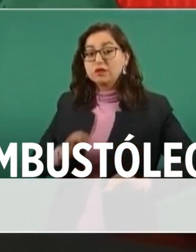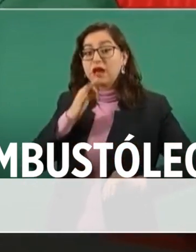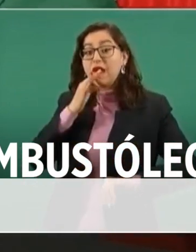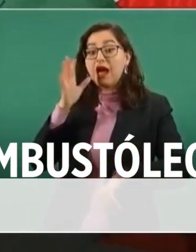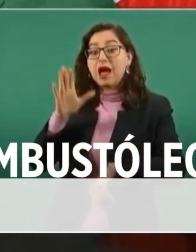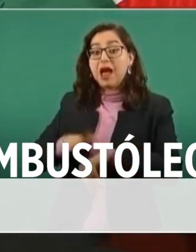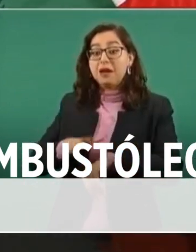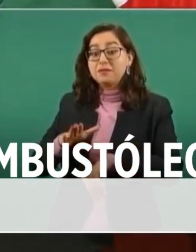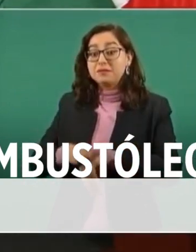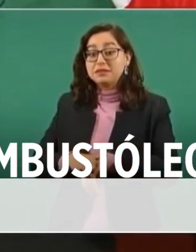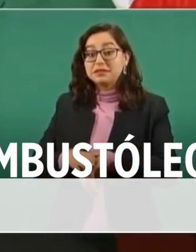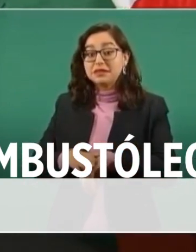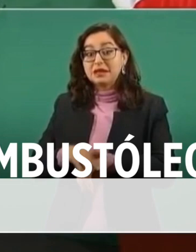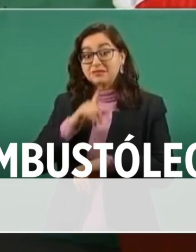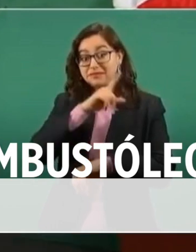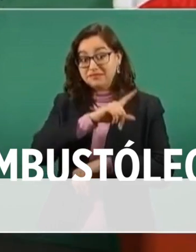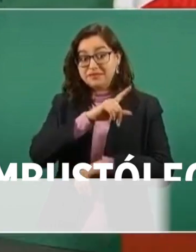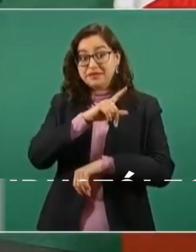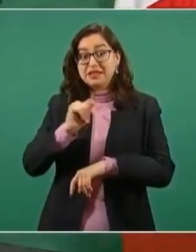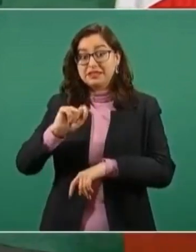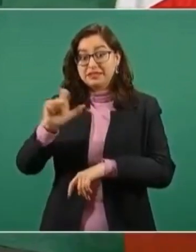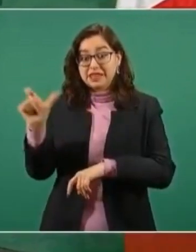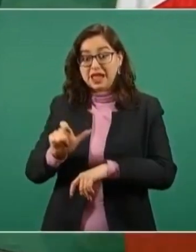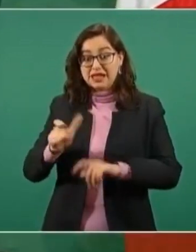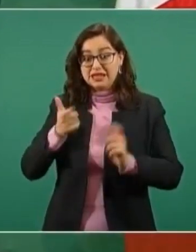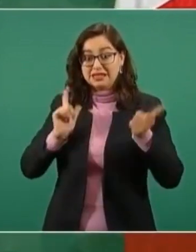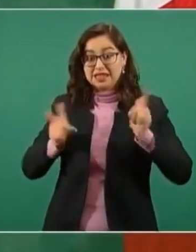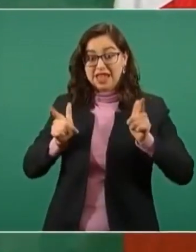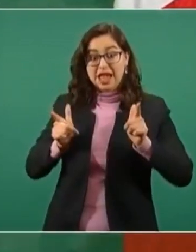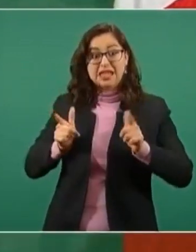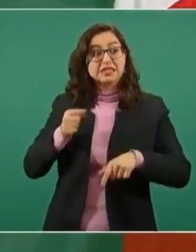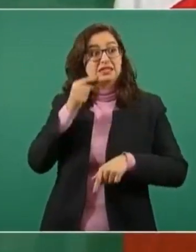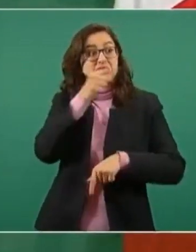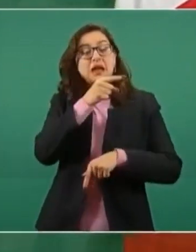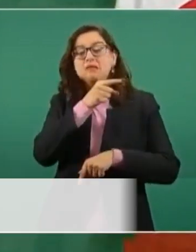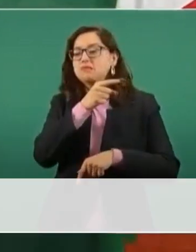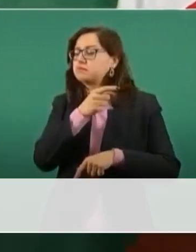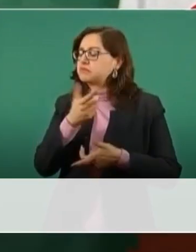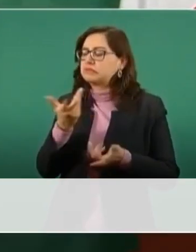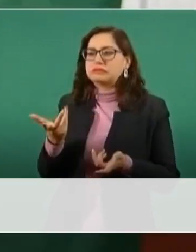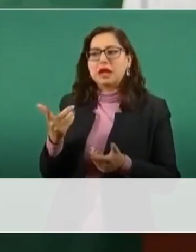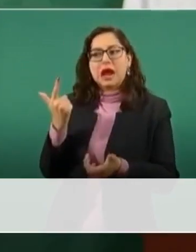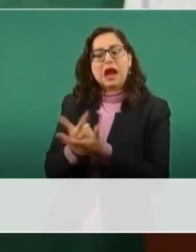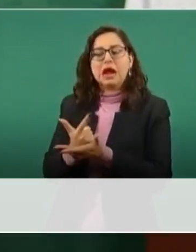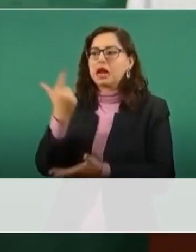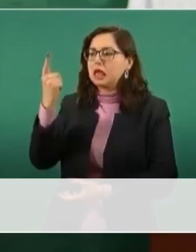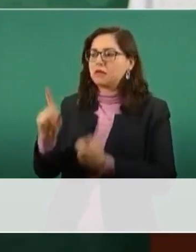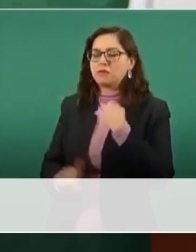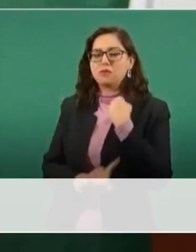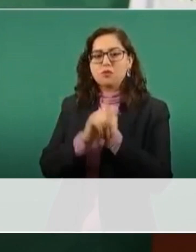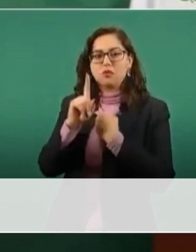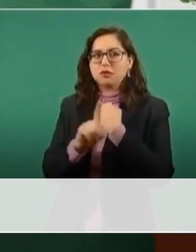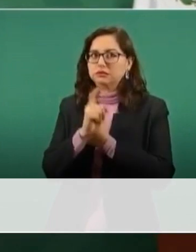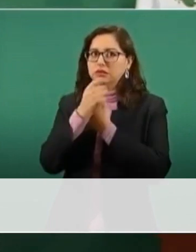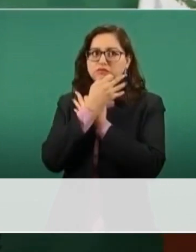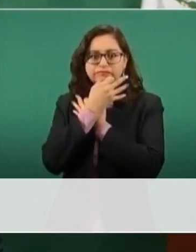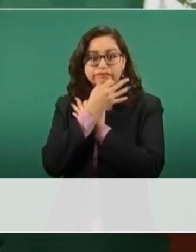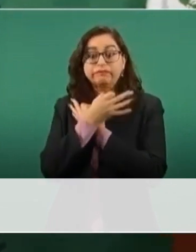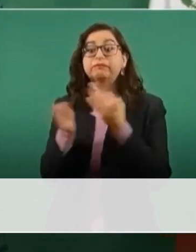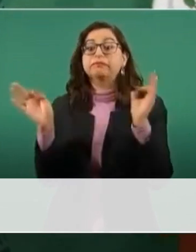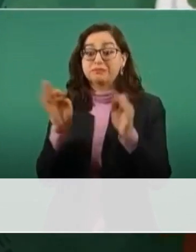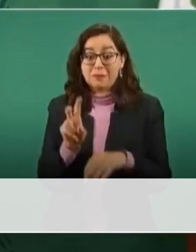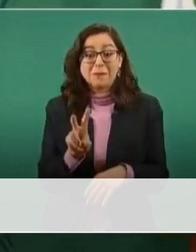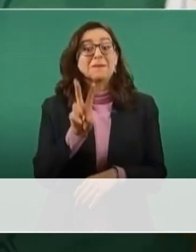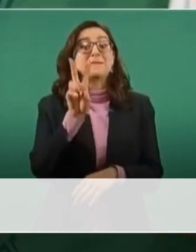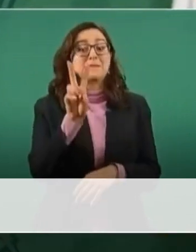emergencia en Texas, o sea, está grave la